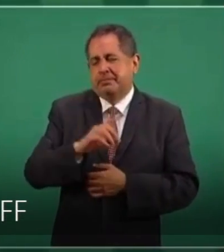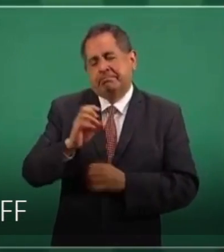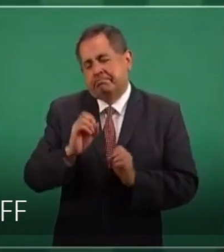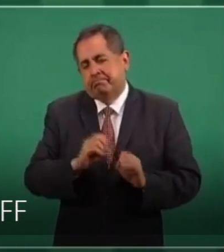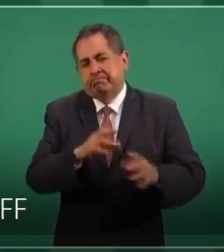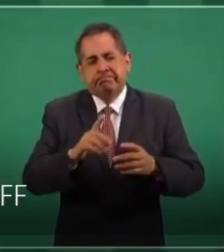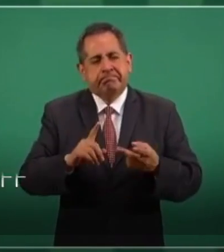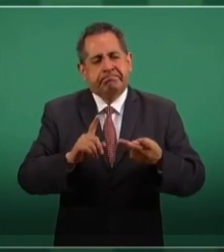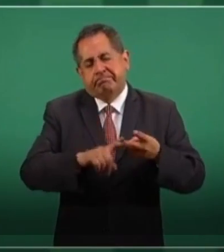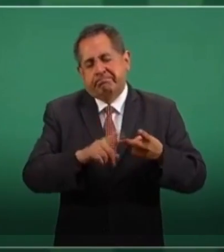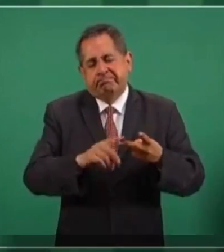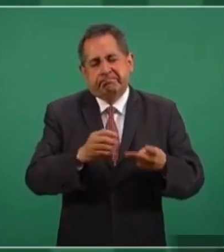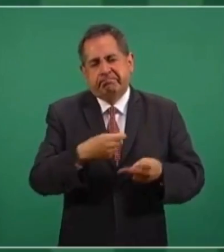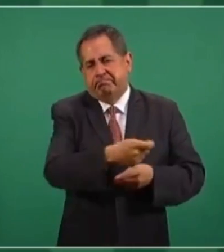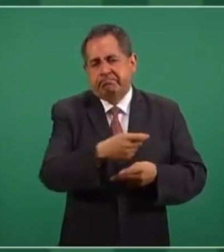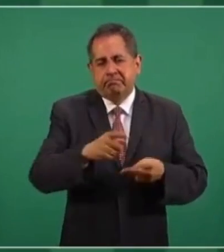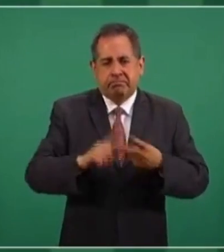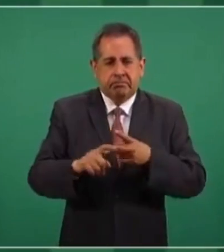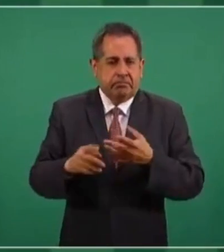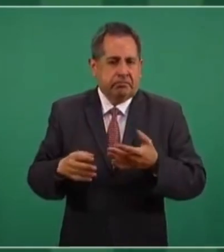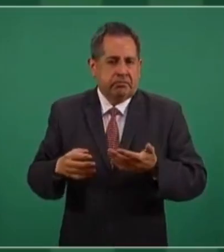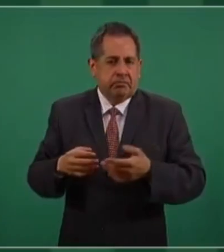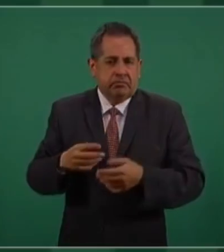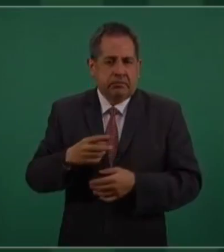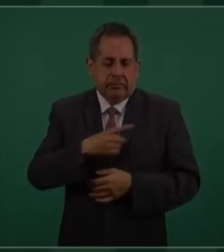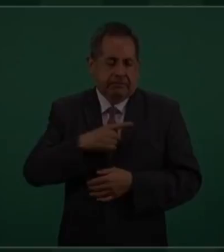improcedente, sino jurídicamente inadecuado.